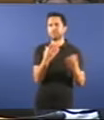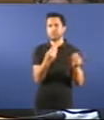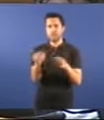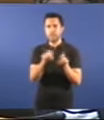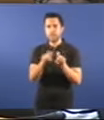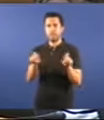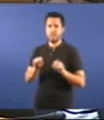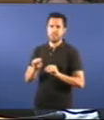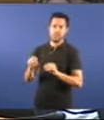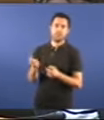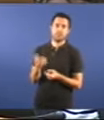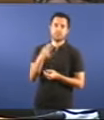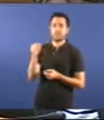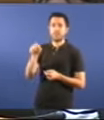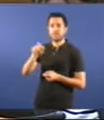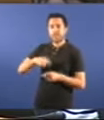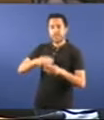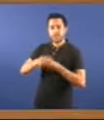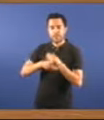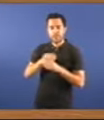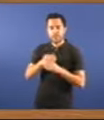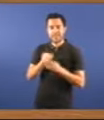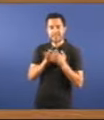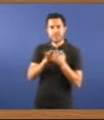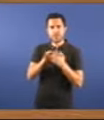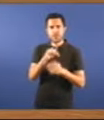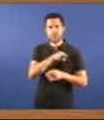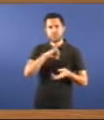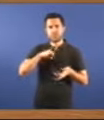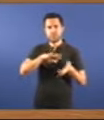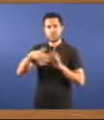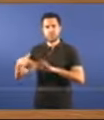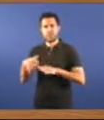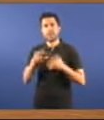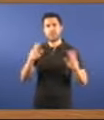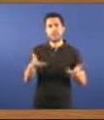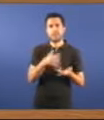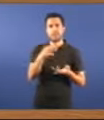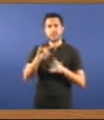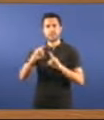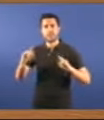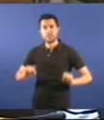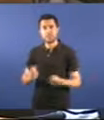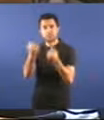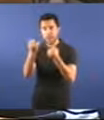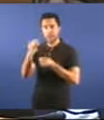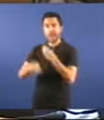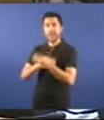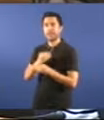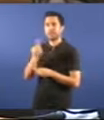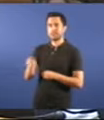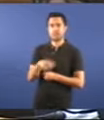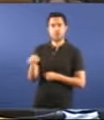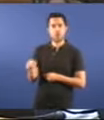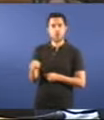Feijó, vai a rescatar os servicios privatizados de emergencias e forestais. Vai a facelo. Señor Feijó, vai a mudar